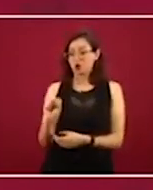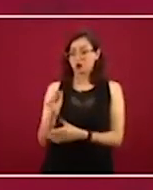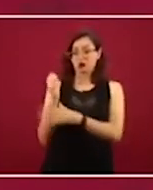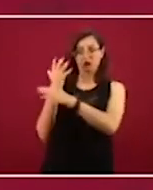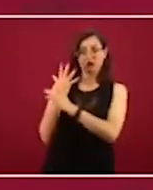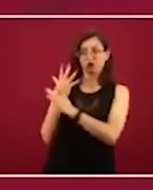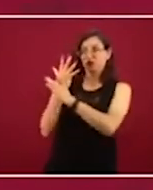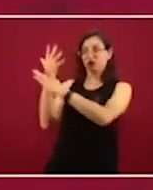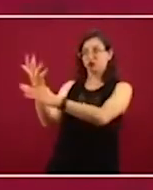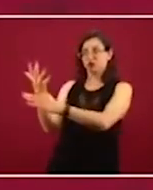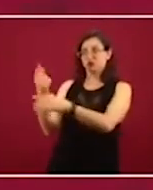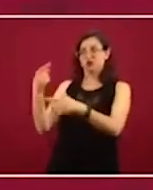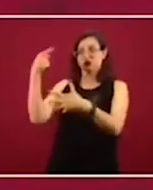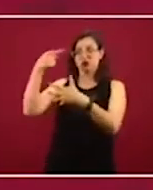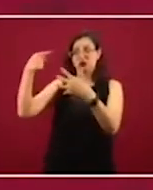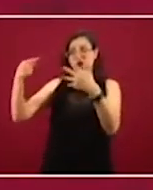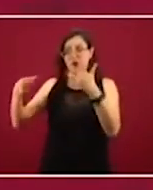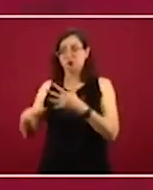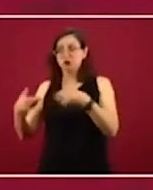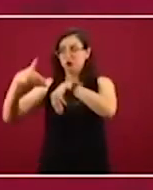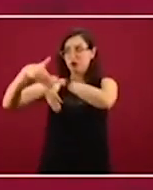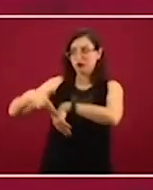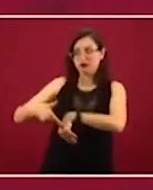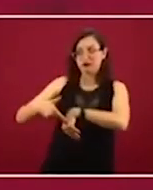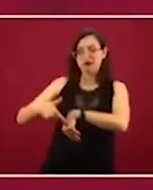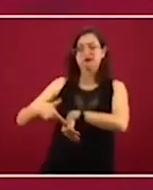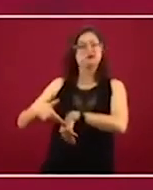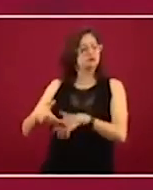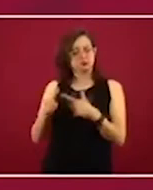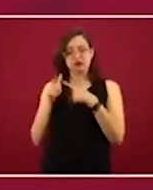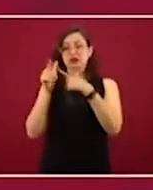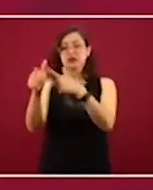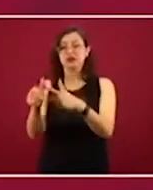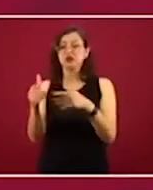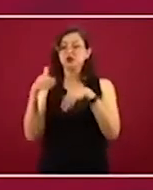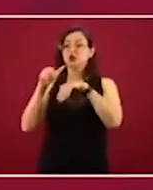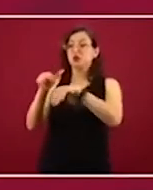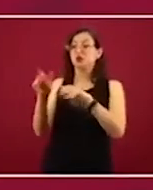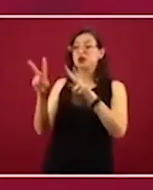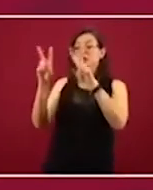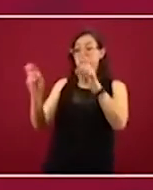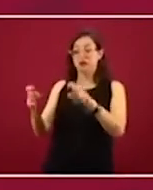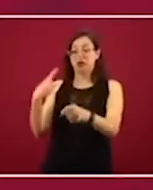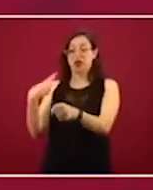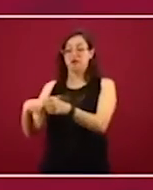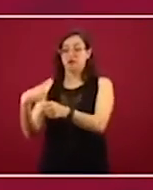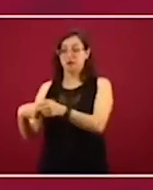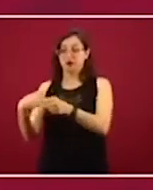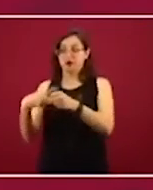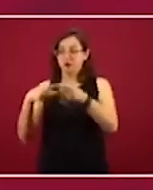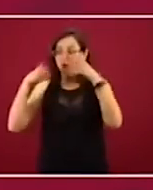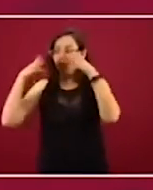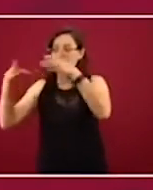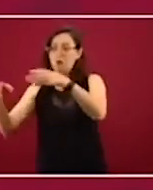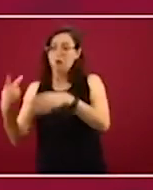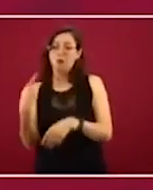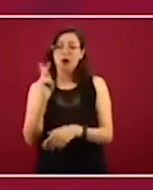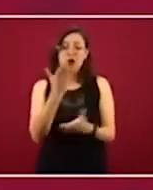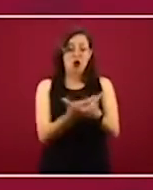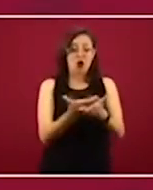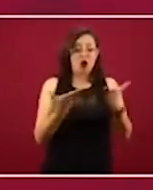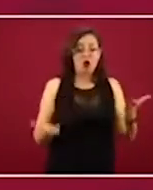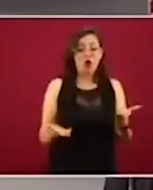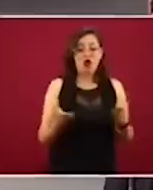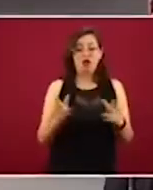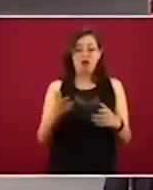para hacer frente a la pandemia, pero ya se involucraron los jefes de Estado, hay un cambio cualitativo en lo que